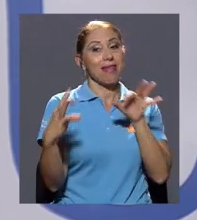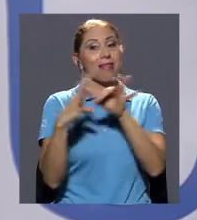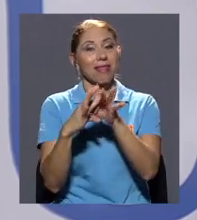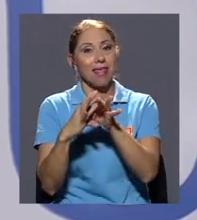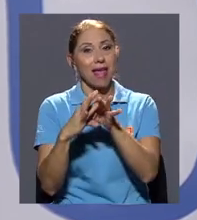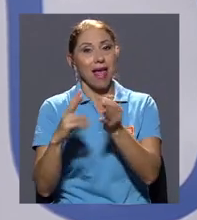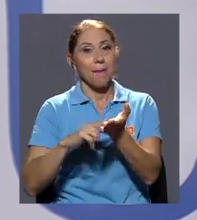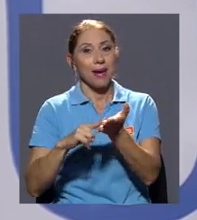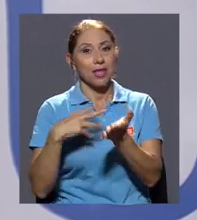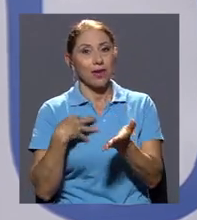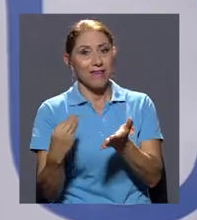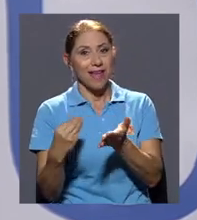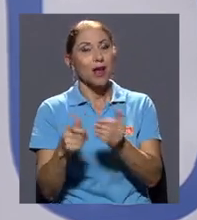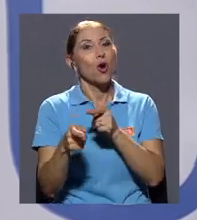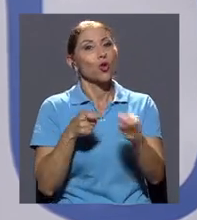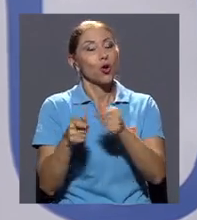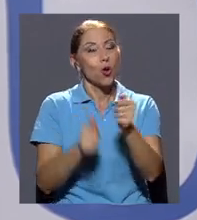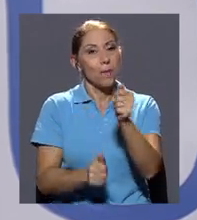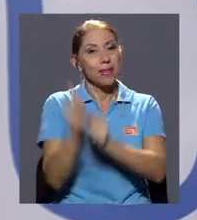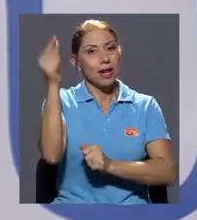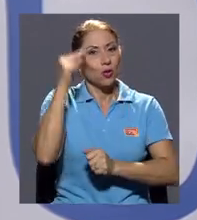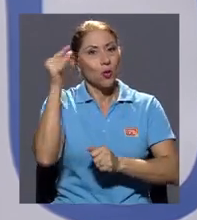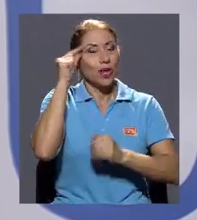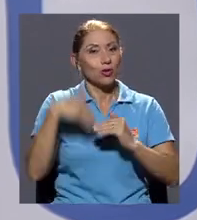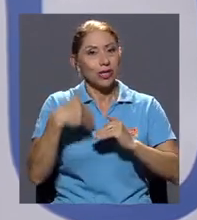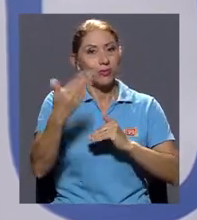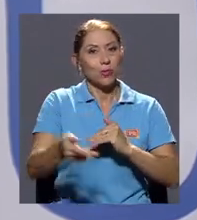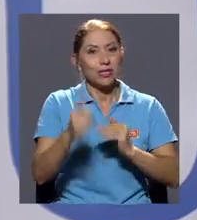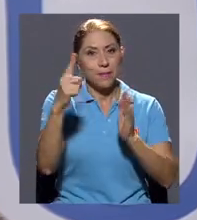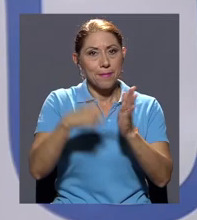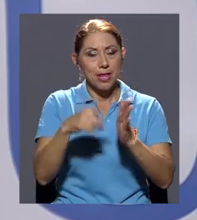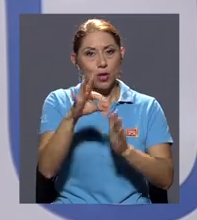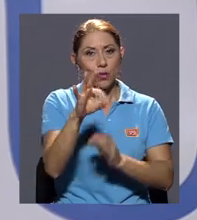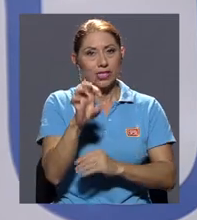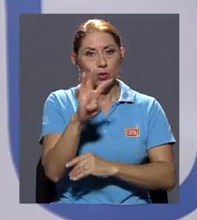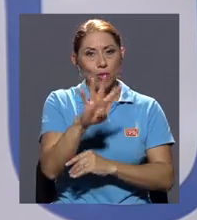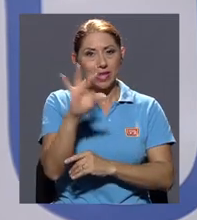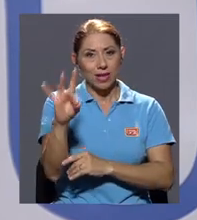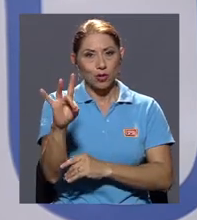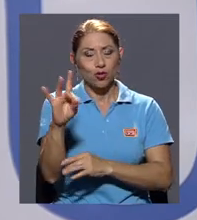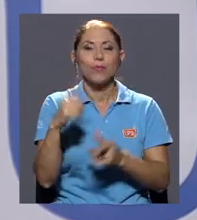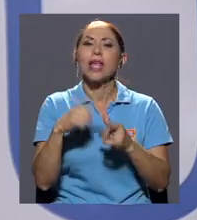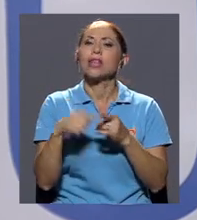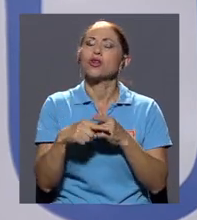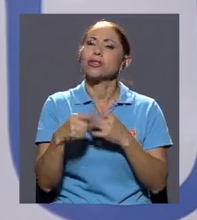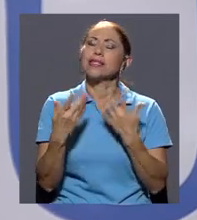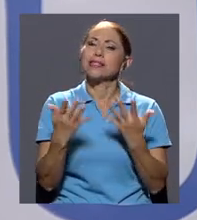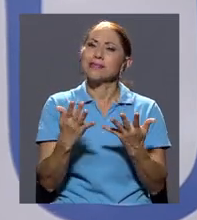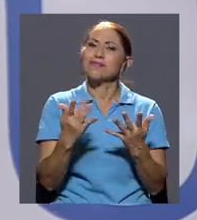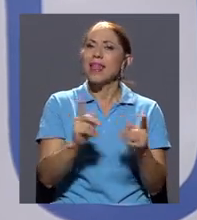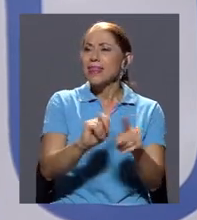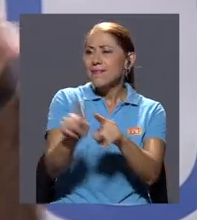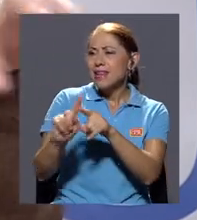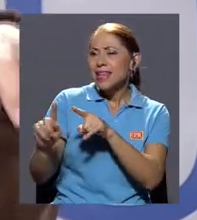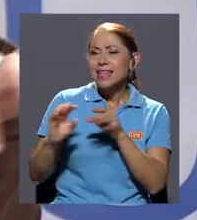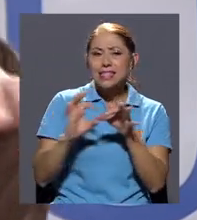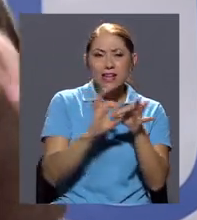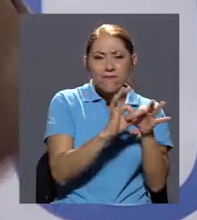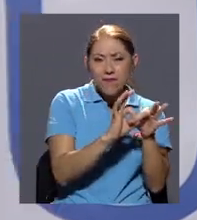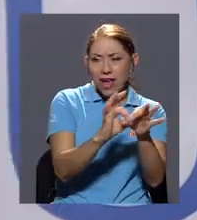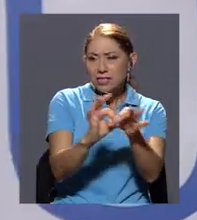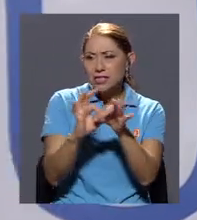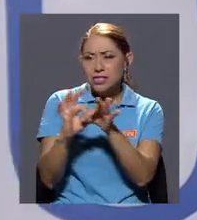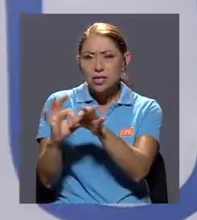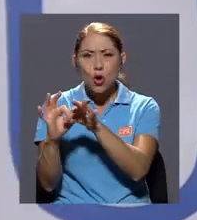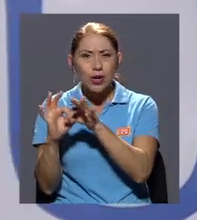la mayoría de los gobiernos después de 1948. Entonces, se generaron una serie de relaciones, digamos, clientelares entre